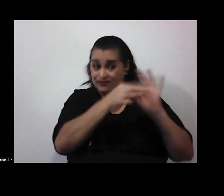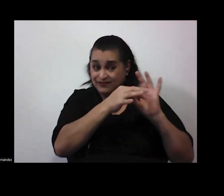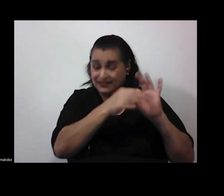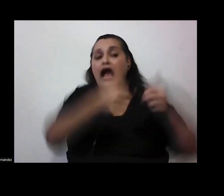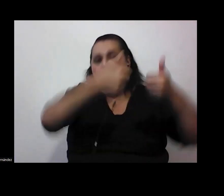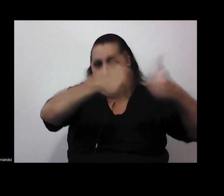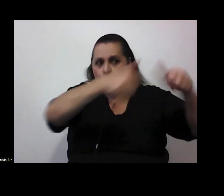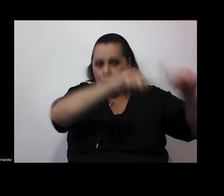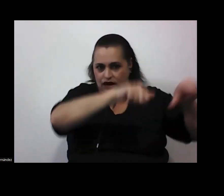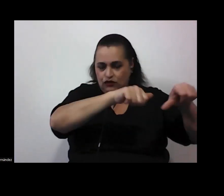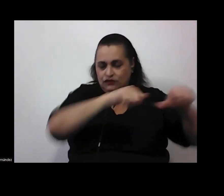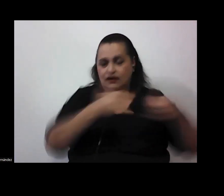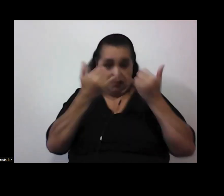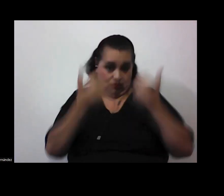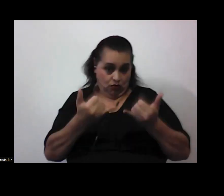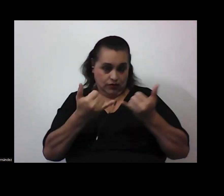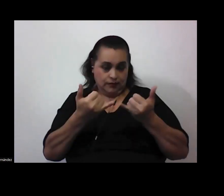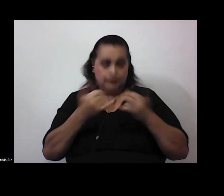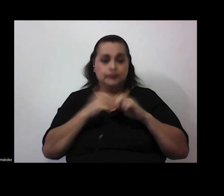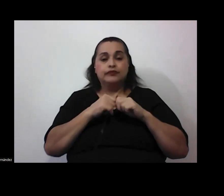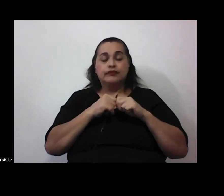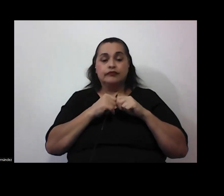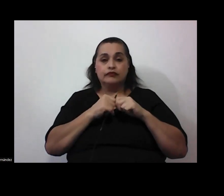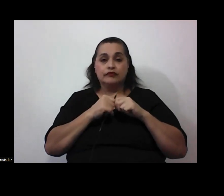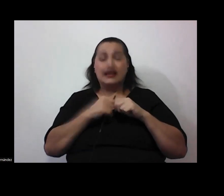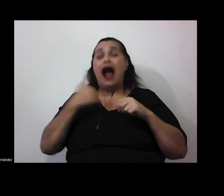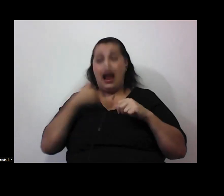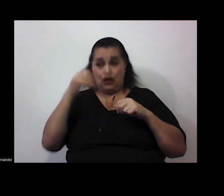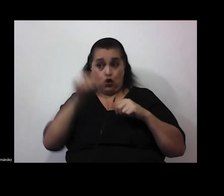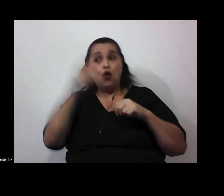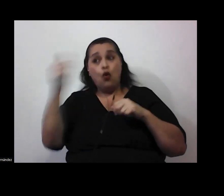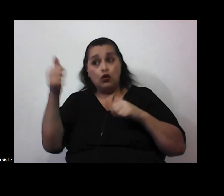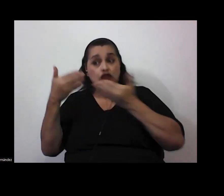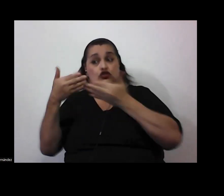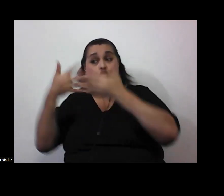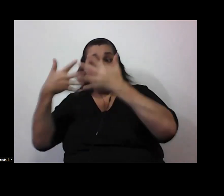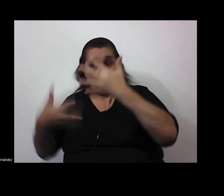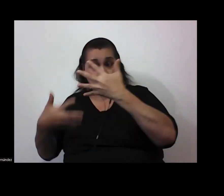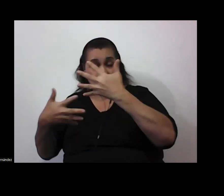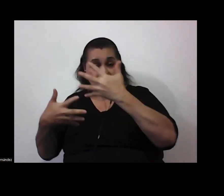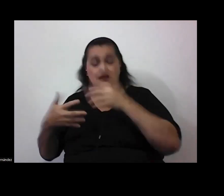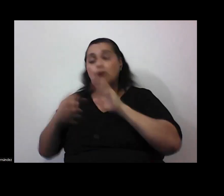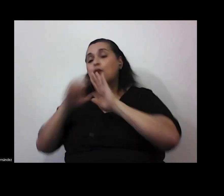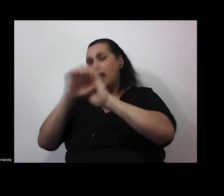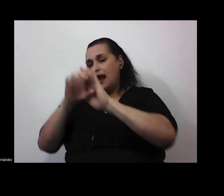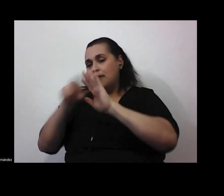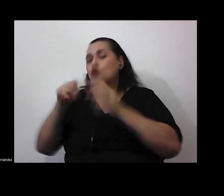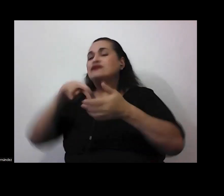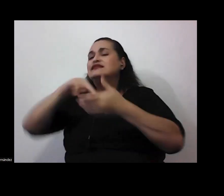ahora ahora hay otras cuestiones que son de otra índole por ejemplo porque implican valores